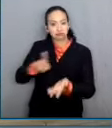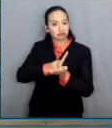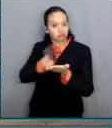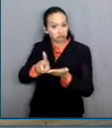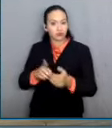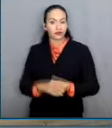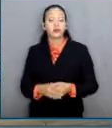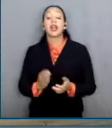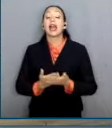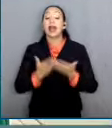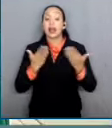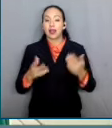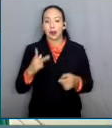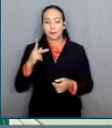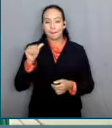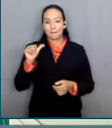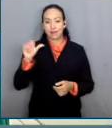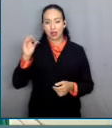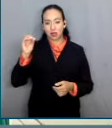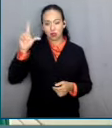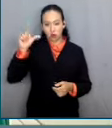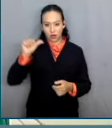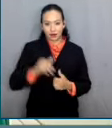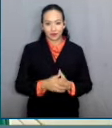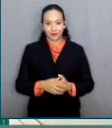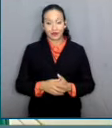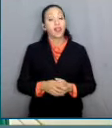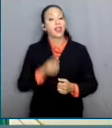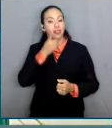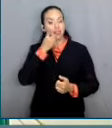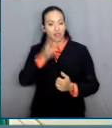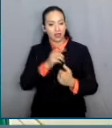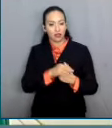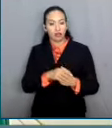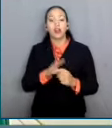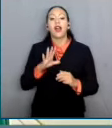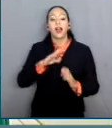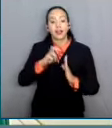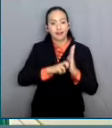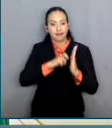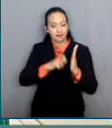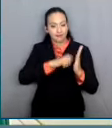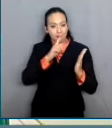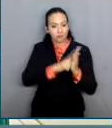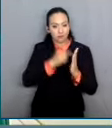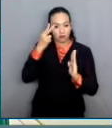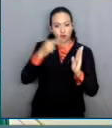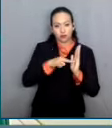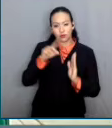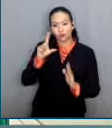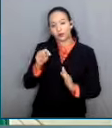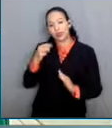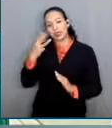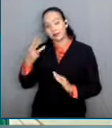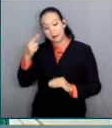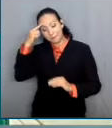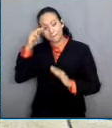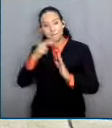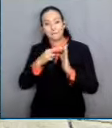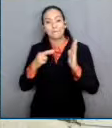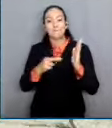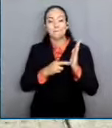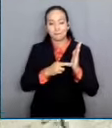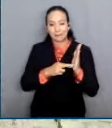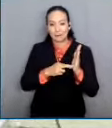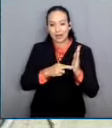Jimena Méndez Azuela, refirió que si bien la reforma de 2023 al Código Nacional de Procedimientos Civiles y Familiares